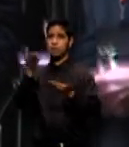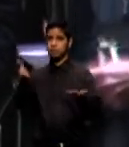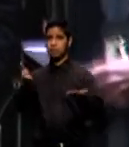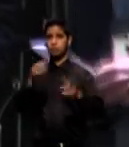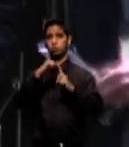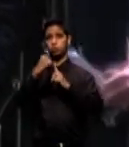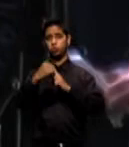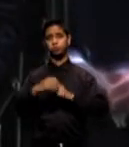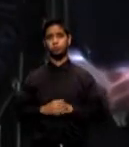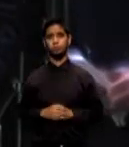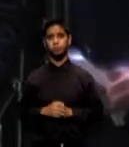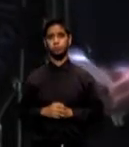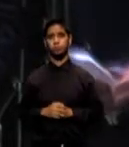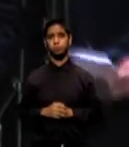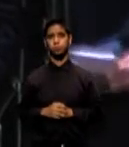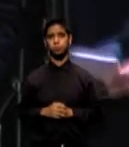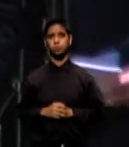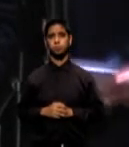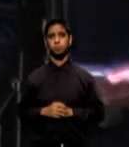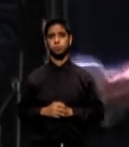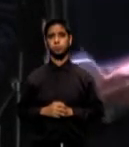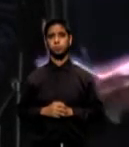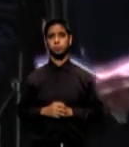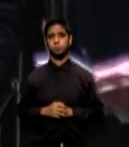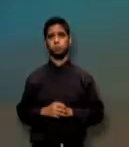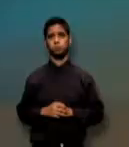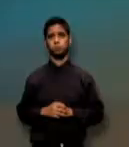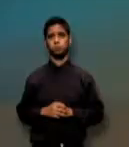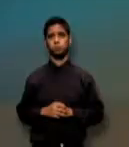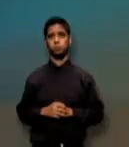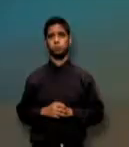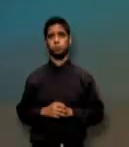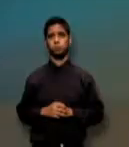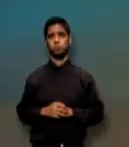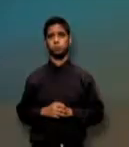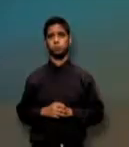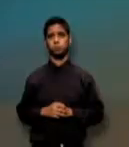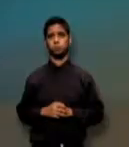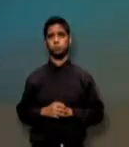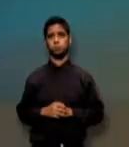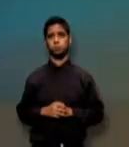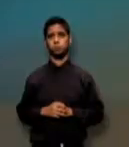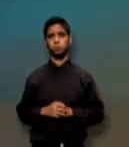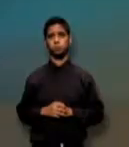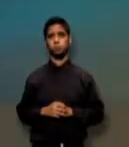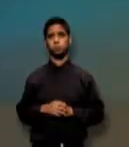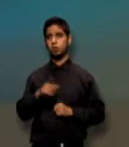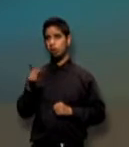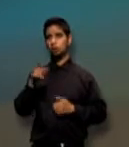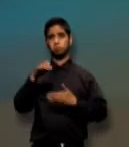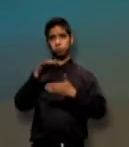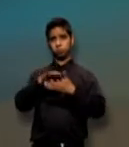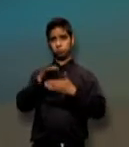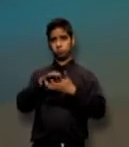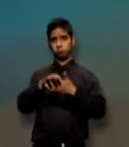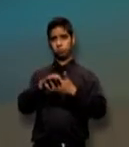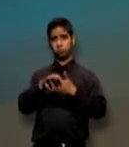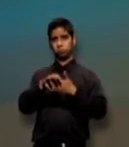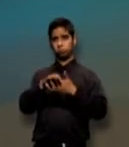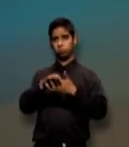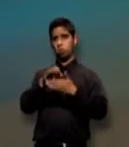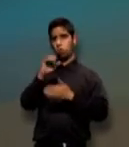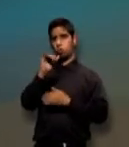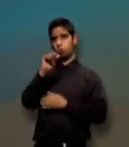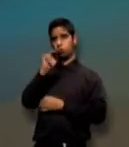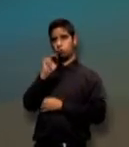Para Noticias 24-7, Glorinel Sotos Rodríguez. De otro lado, la Comisión Estatal de Elecciones anunció hoy detalles sobre el proceso